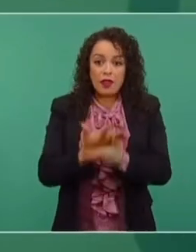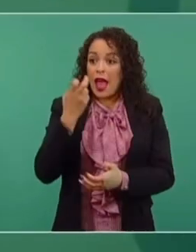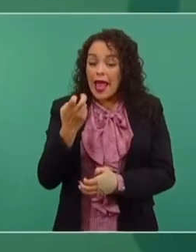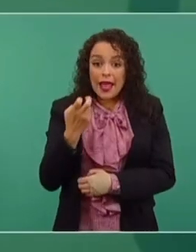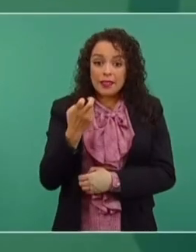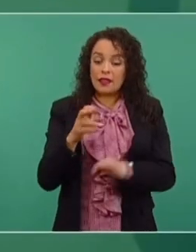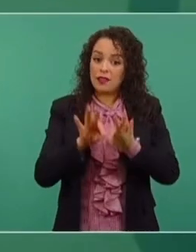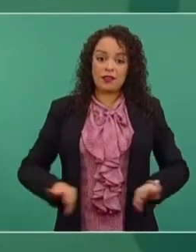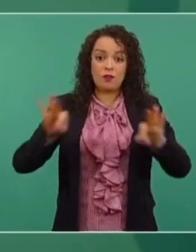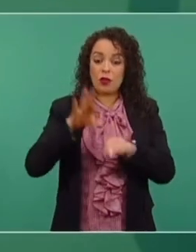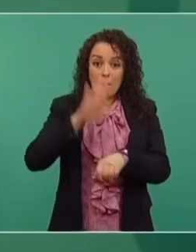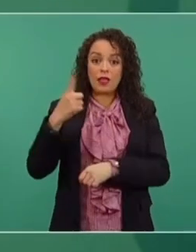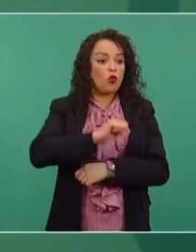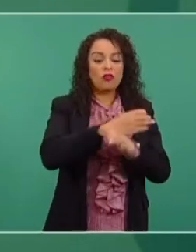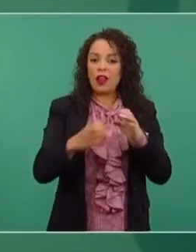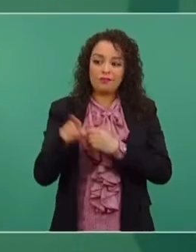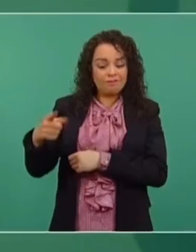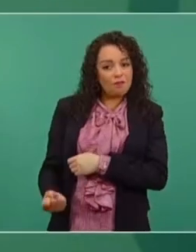libertad por encima de todo.